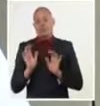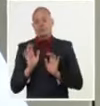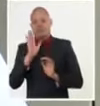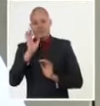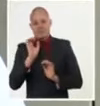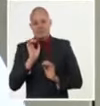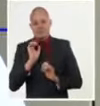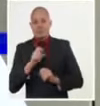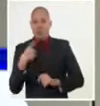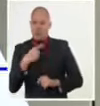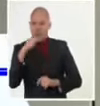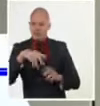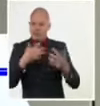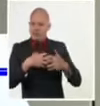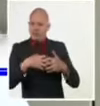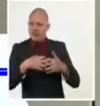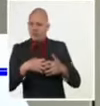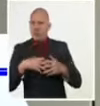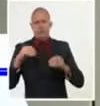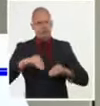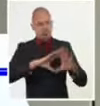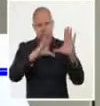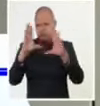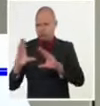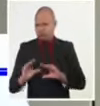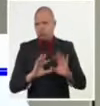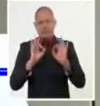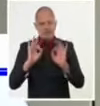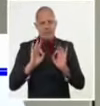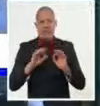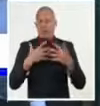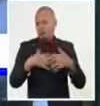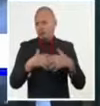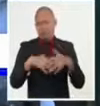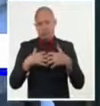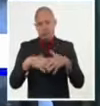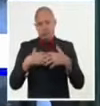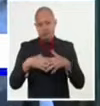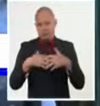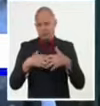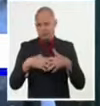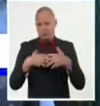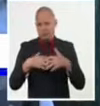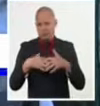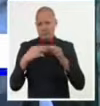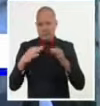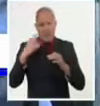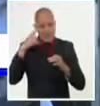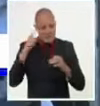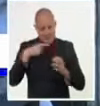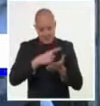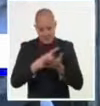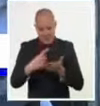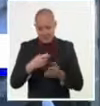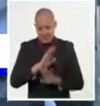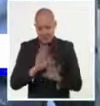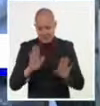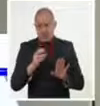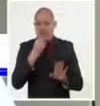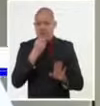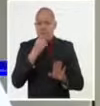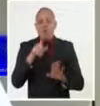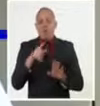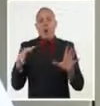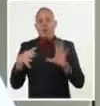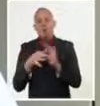diarias, teniendo una producción de más de 21 toneladas diarias para concluir en esta semana en conjunto con el